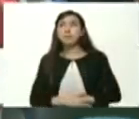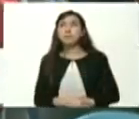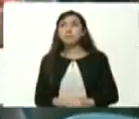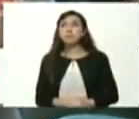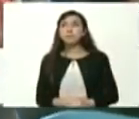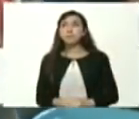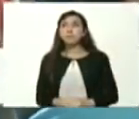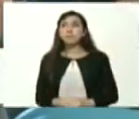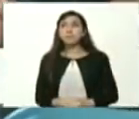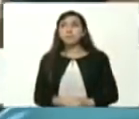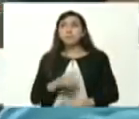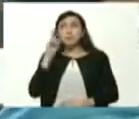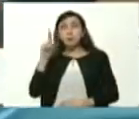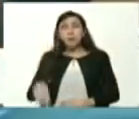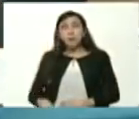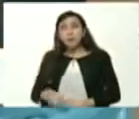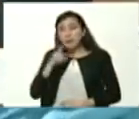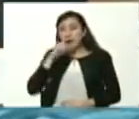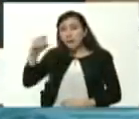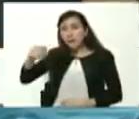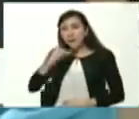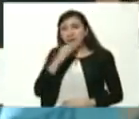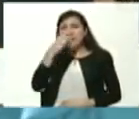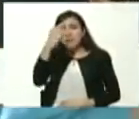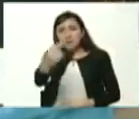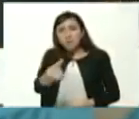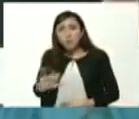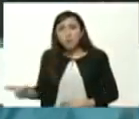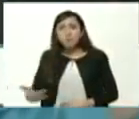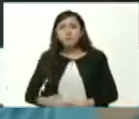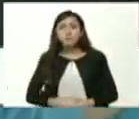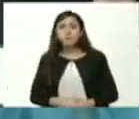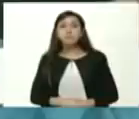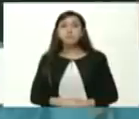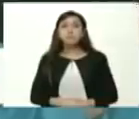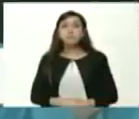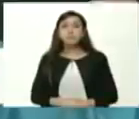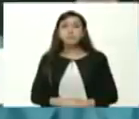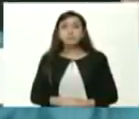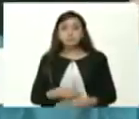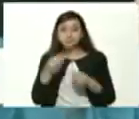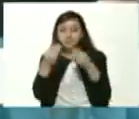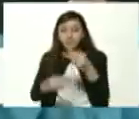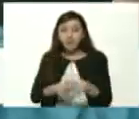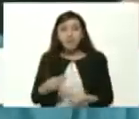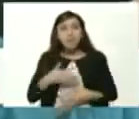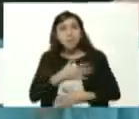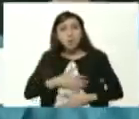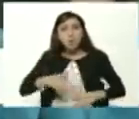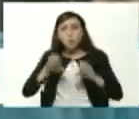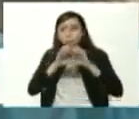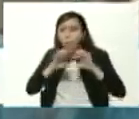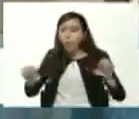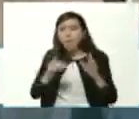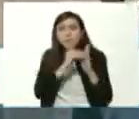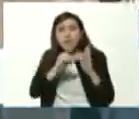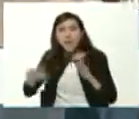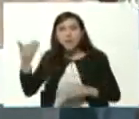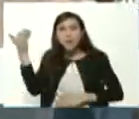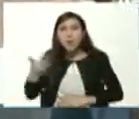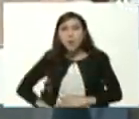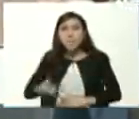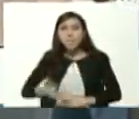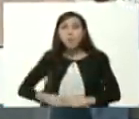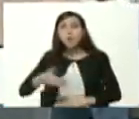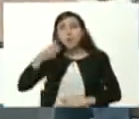Ha destacado el mandatario nacional que garantizar la educación y los derechos fundamentales de